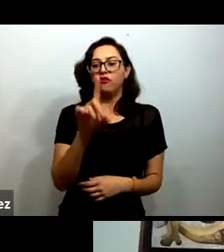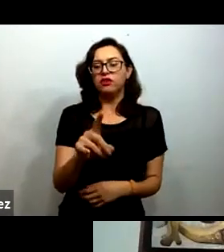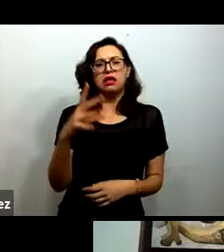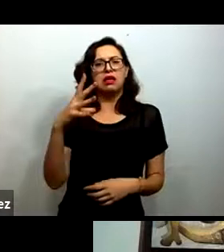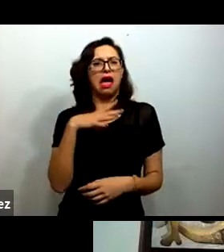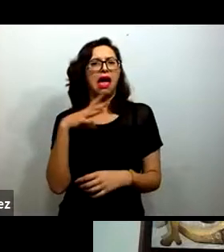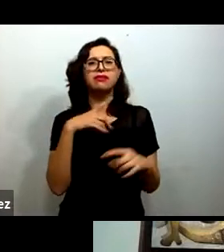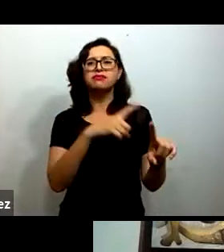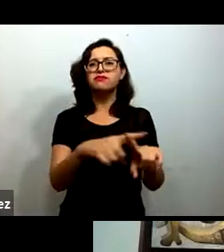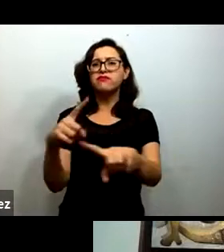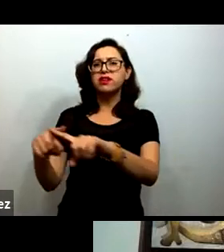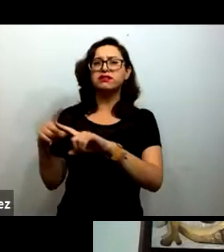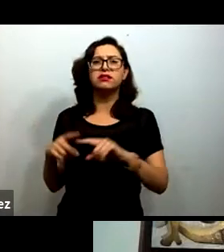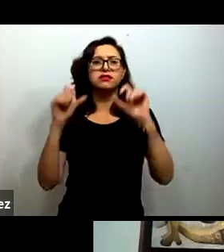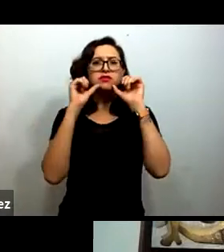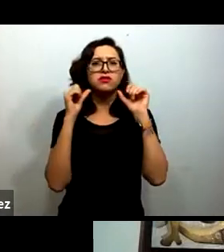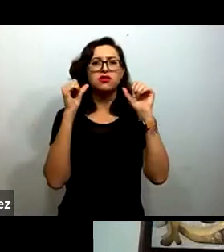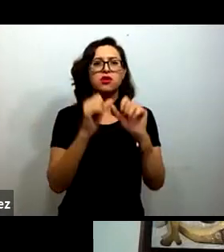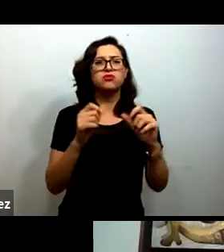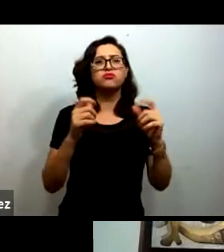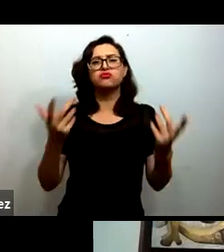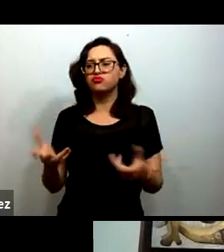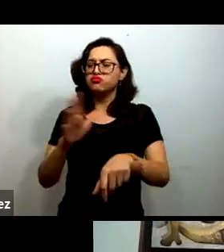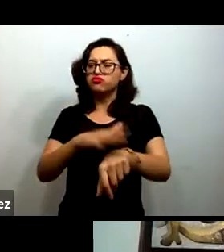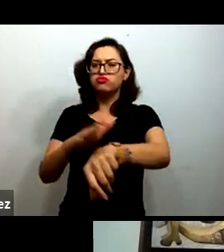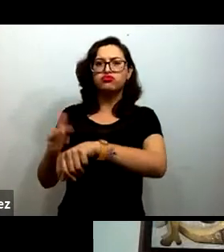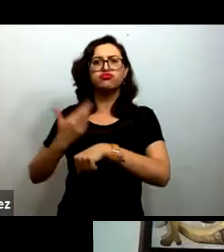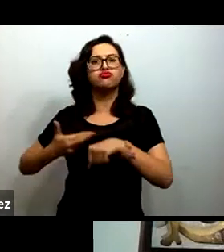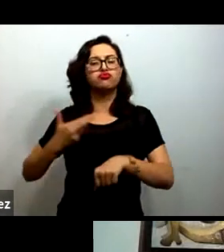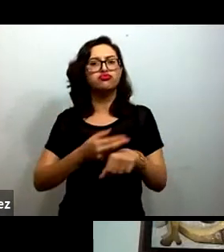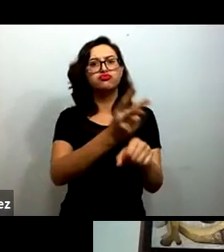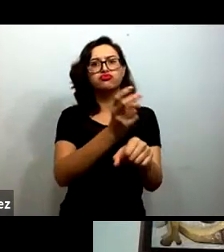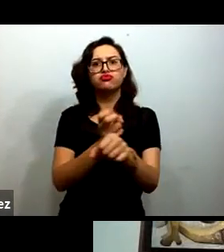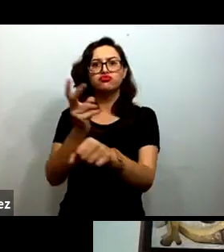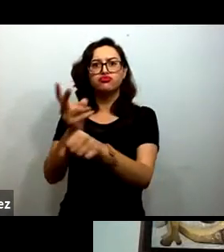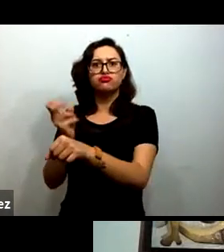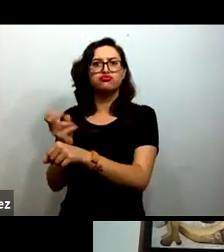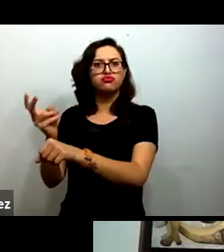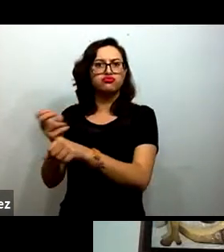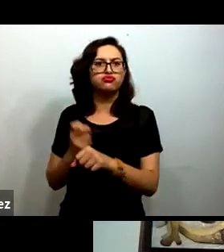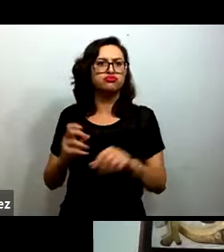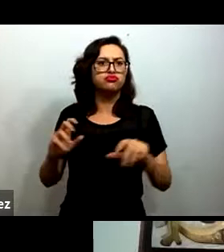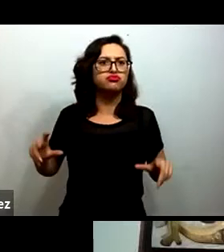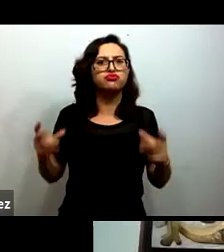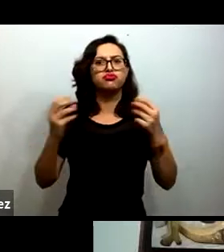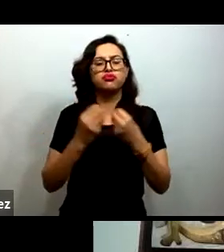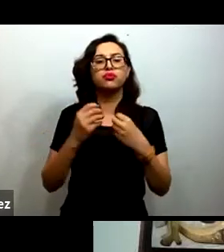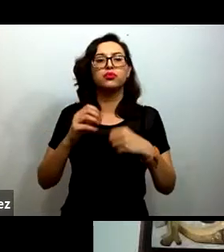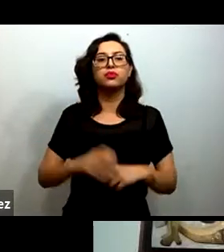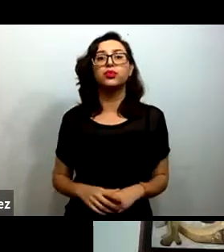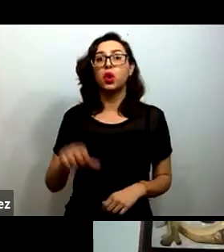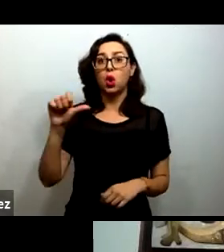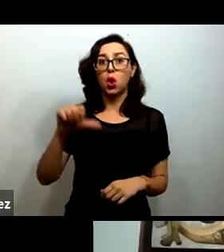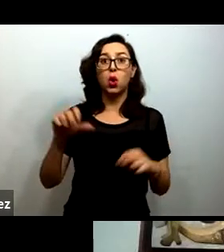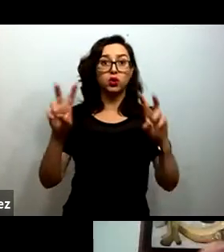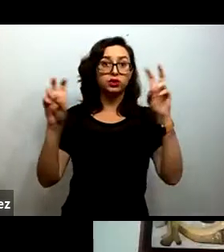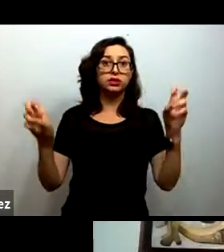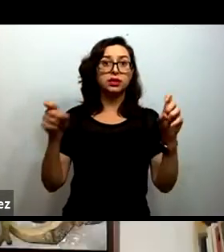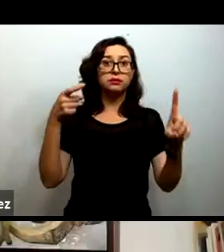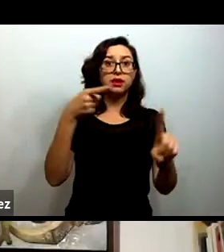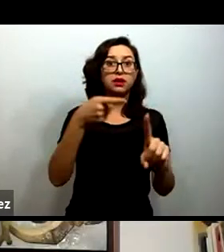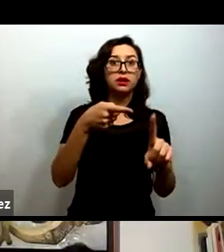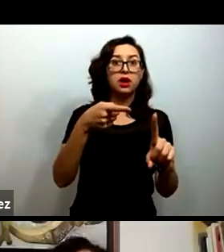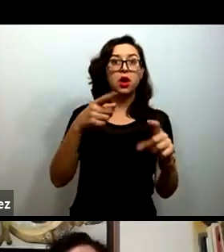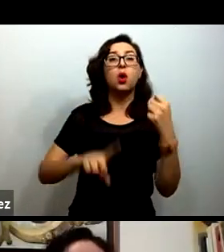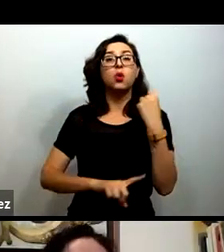SM, la Fundación Mayeris y H-Academy. El webinario de hoy se centra en un tema clave,